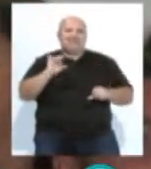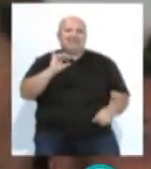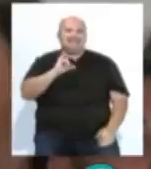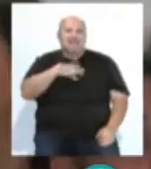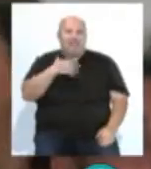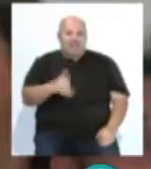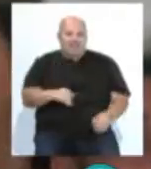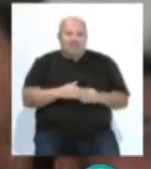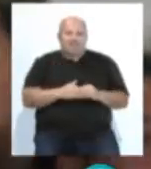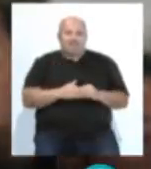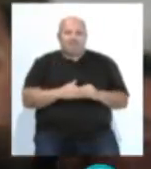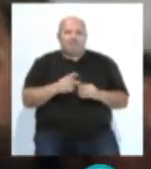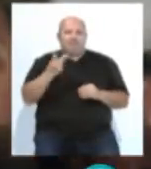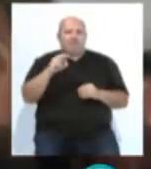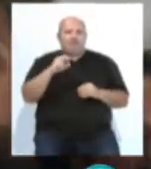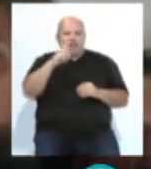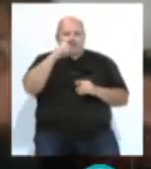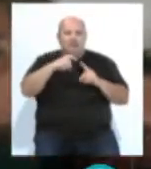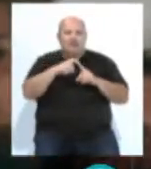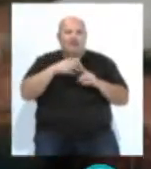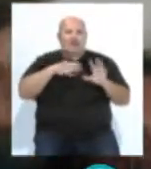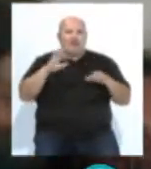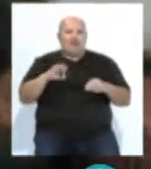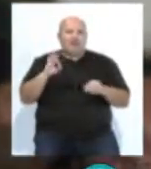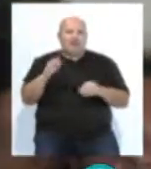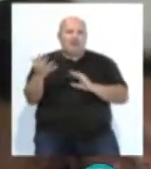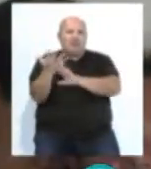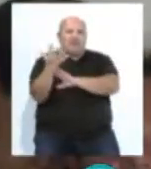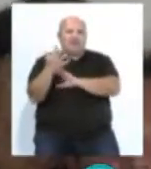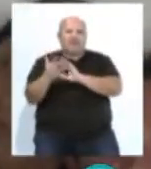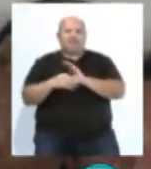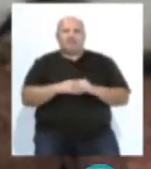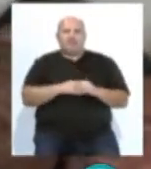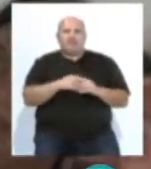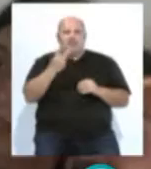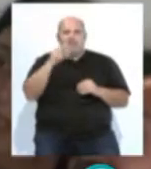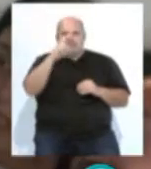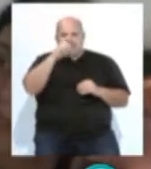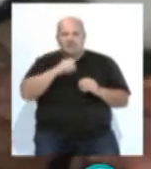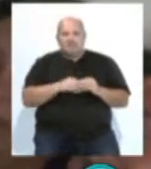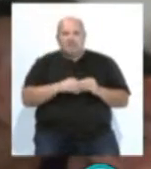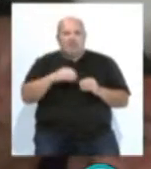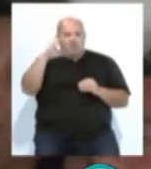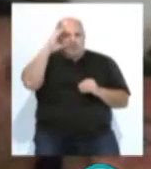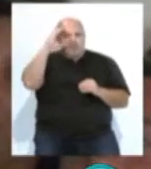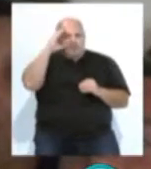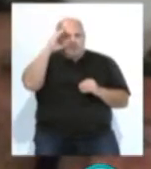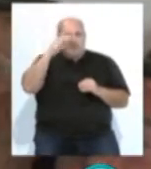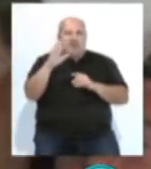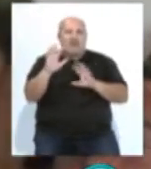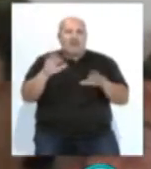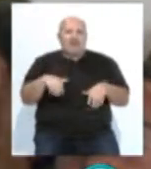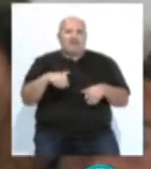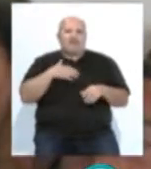si se puede. 20 años escuchando que Cádiz era de derecha, 20 años escuchando el